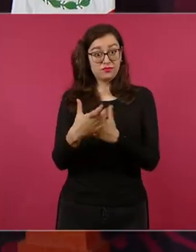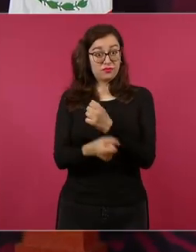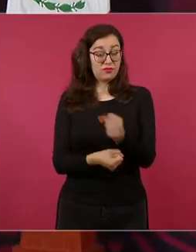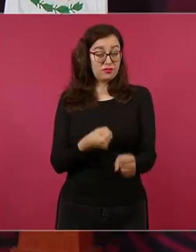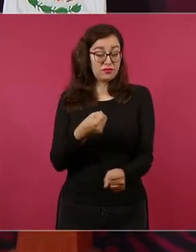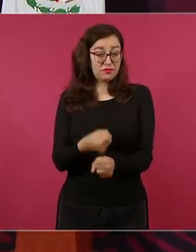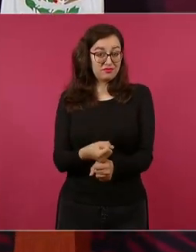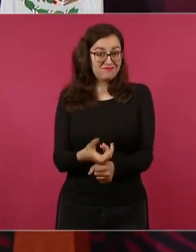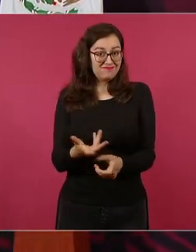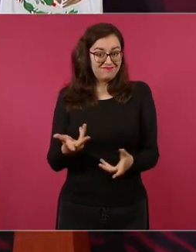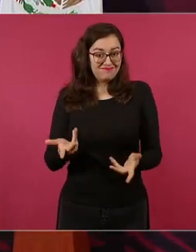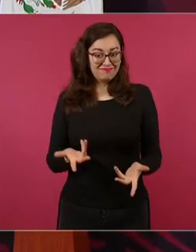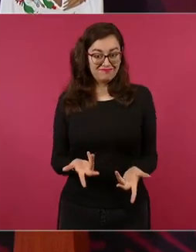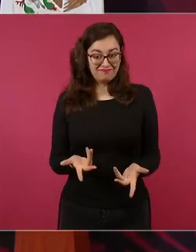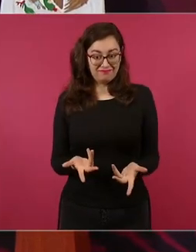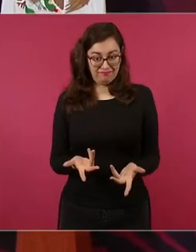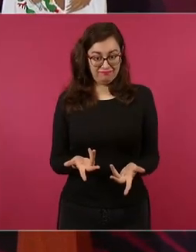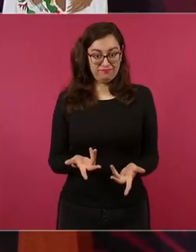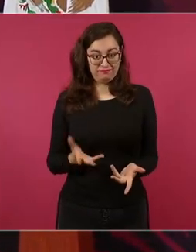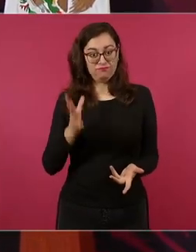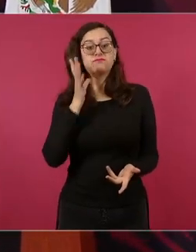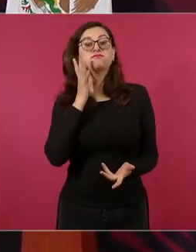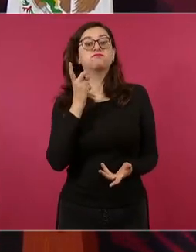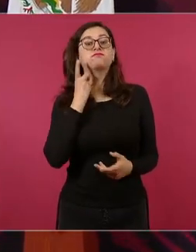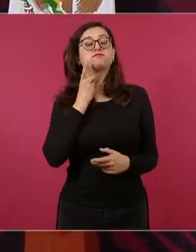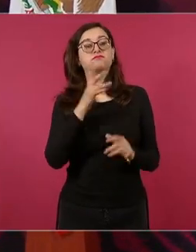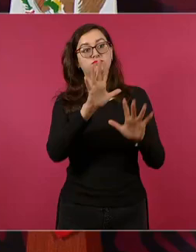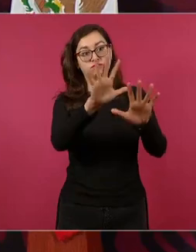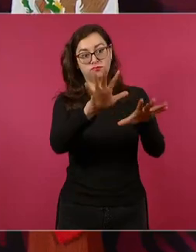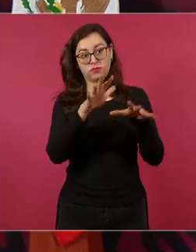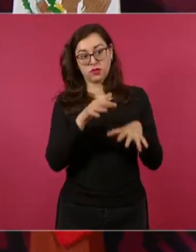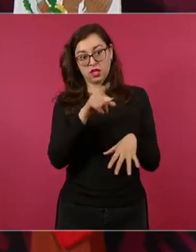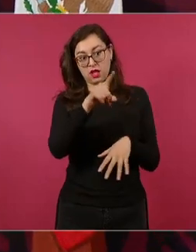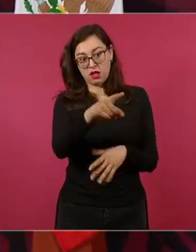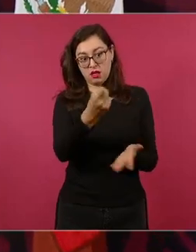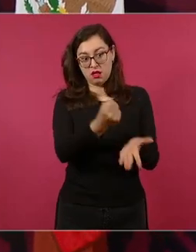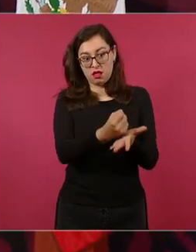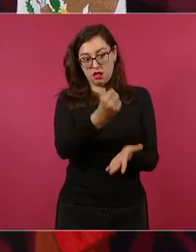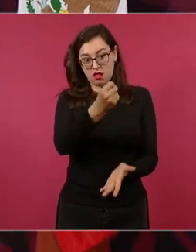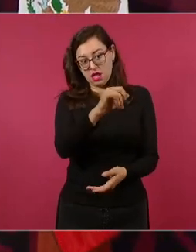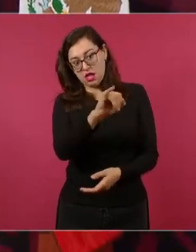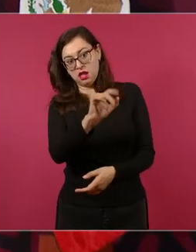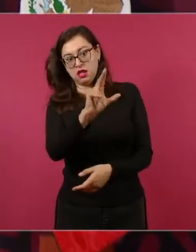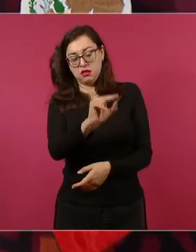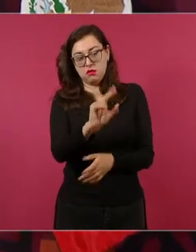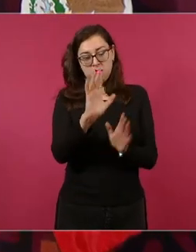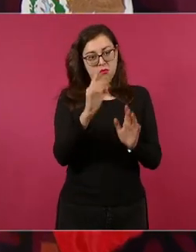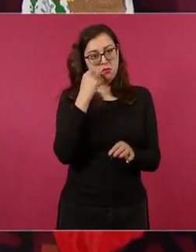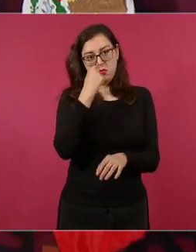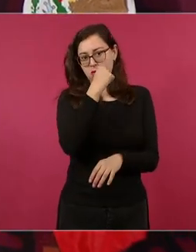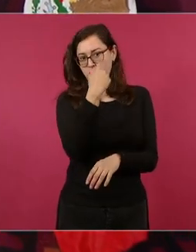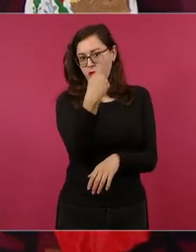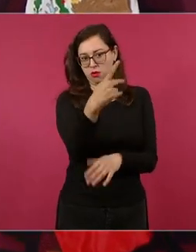a la cámara de diputados que es la que tiene la facultad exclusiva de autorizar el presupuesto